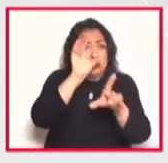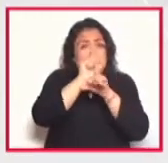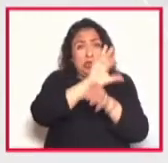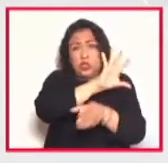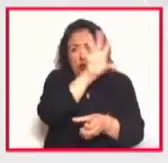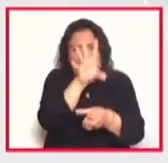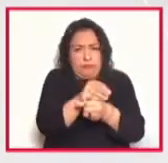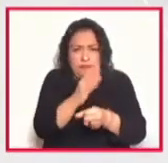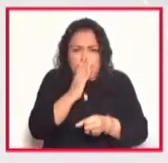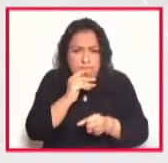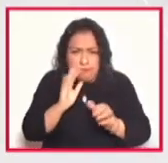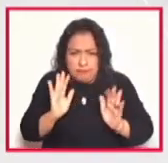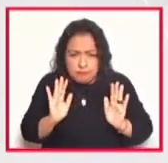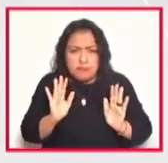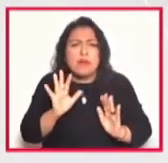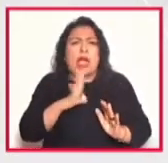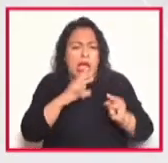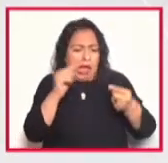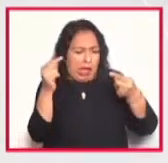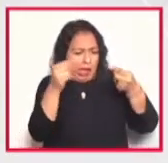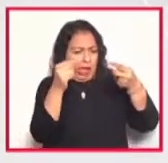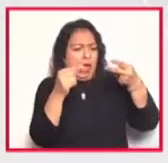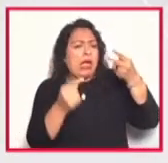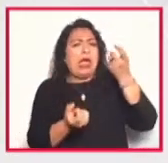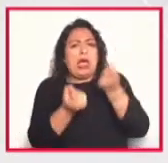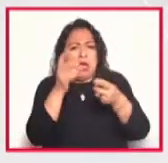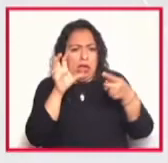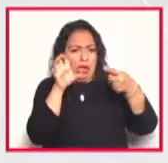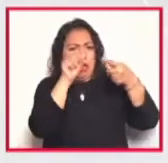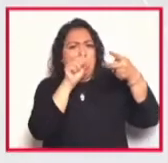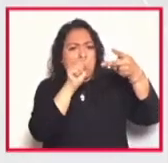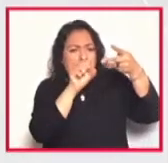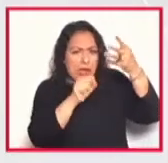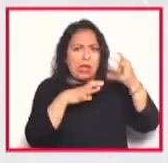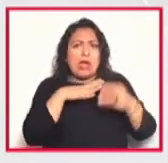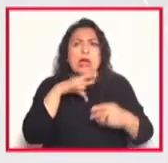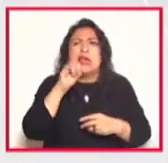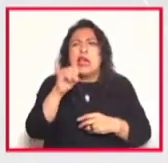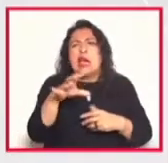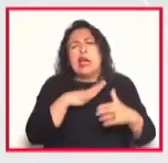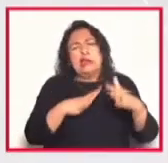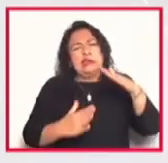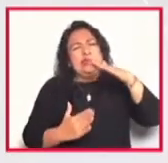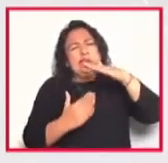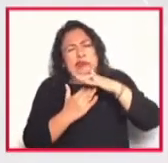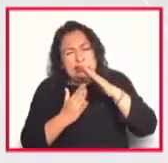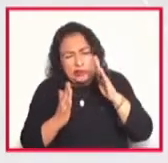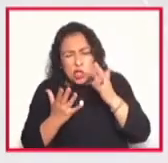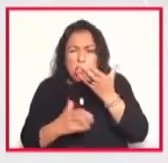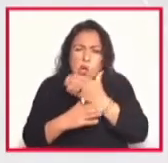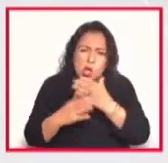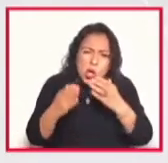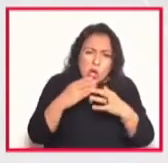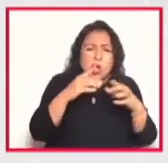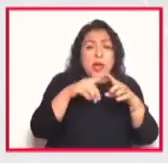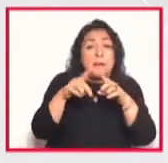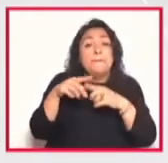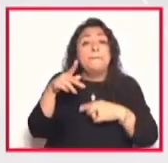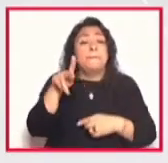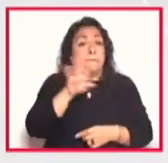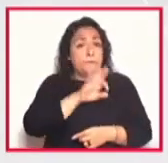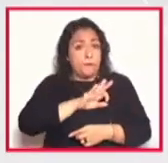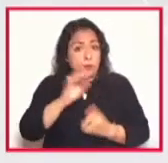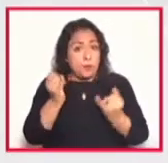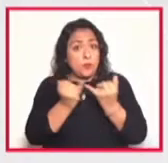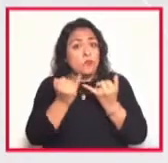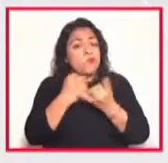Logramos ciertas cosas. Estamos, tenemos recursos limitados, pero tenemos posibilidades también de